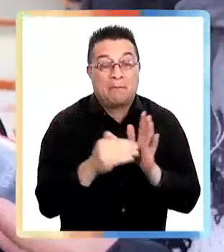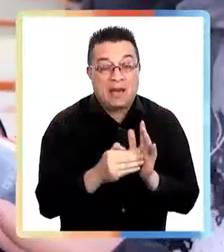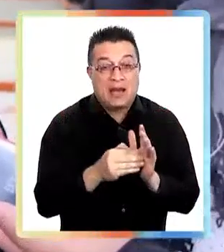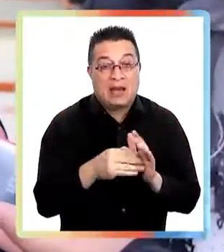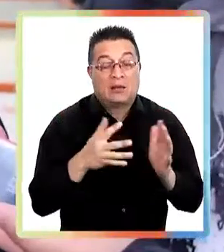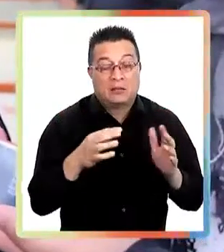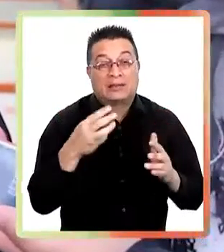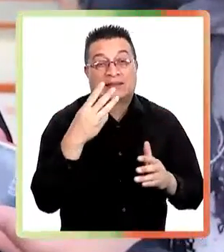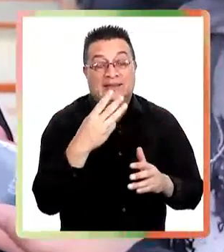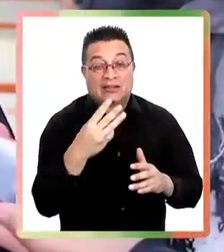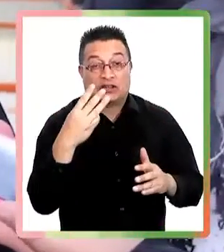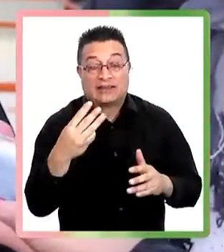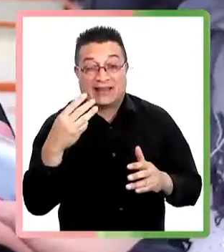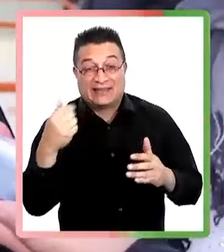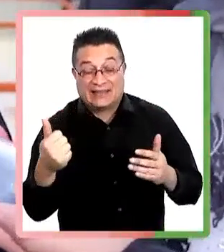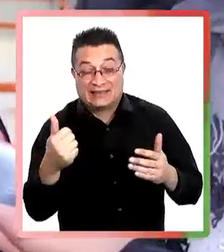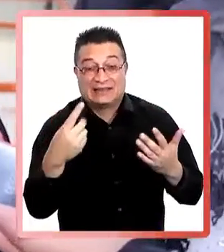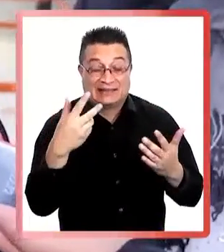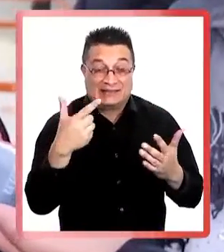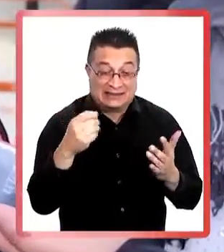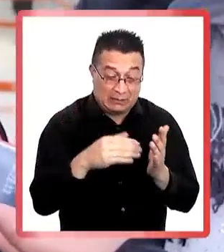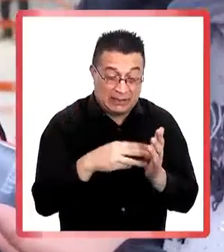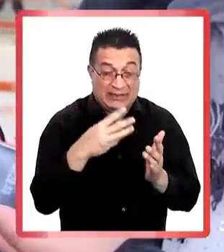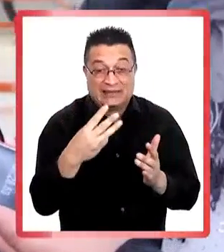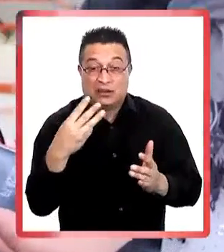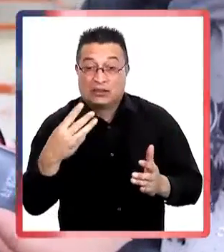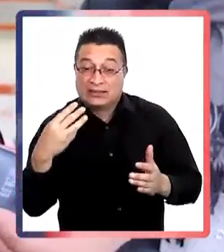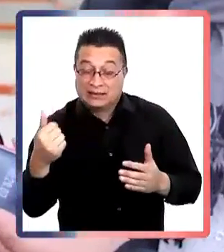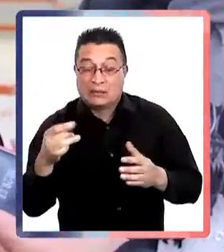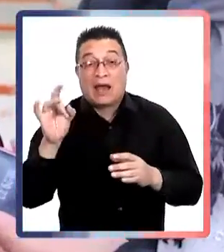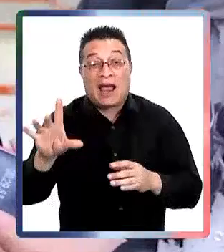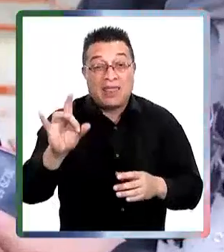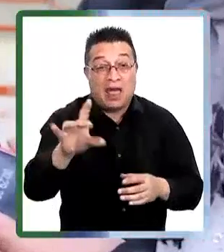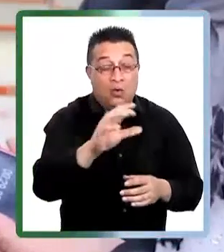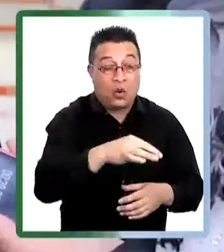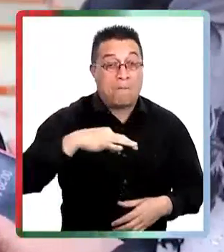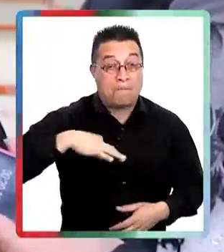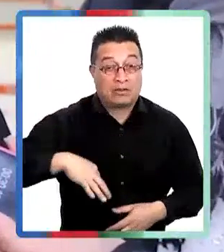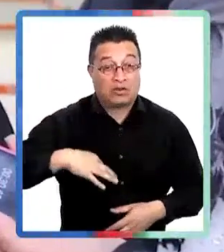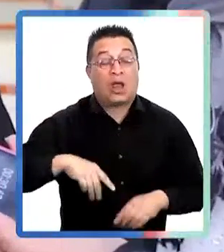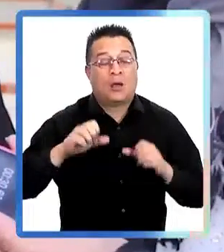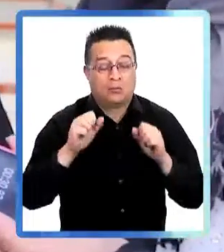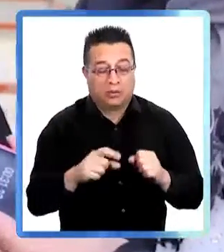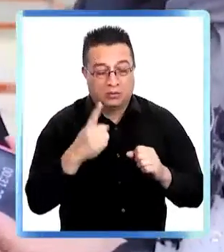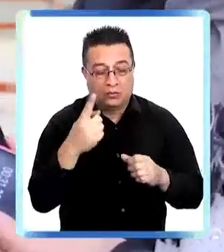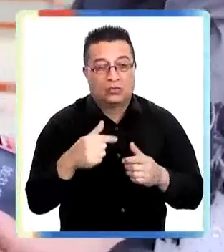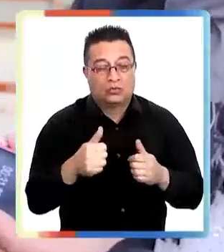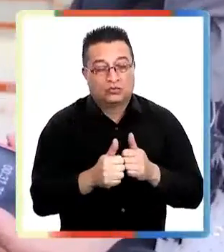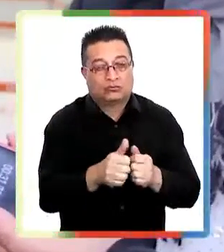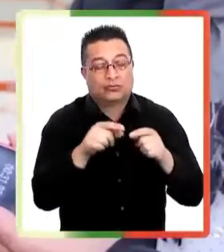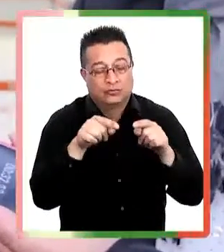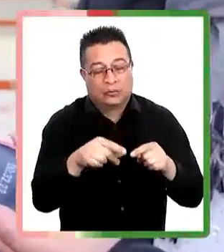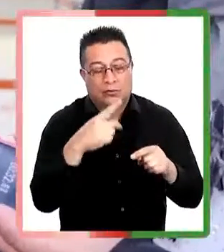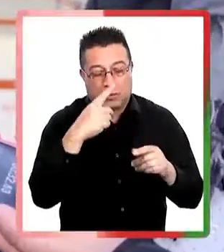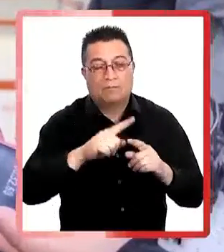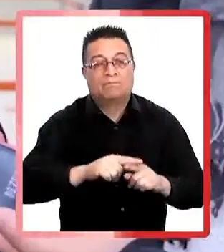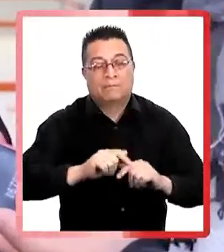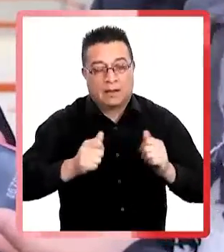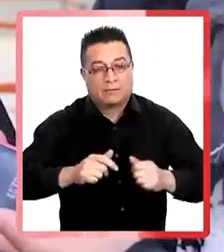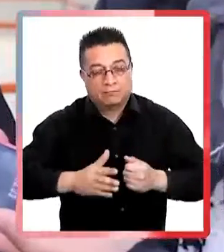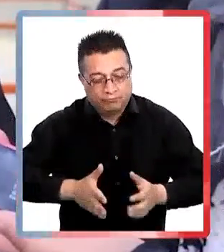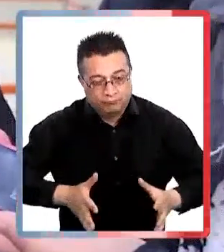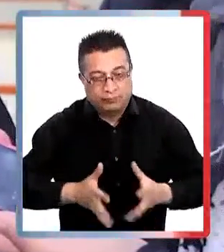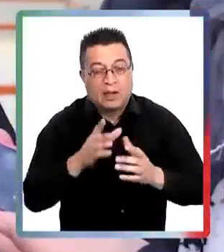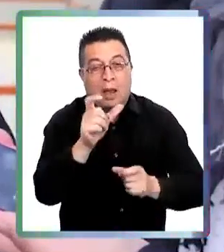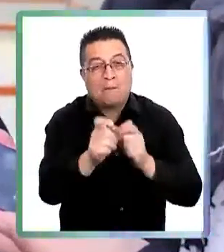70.336 ya para cada uno y cada uno de los pensionados. Y nosotros vinimos a acompañarla en este día como para hacer un